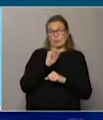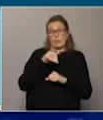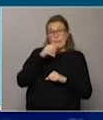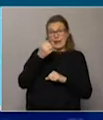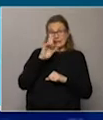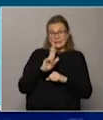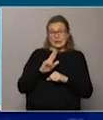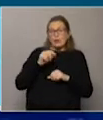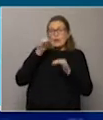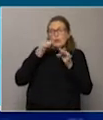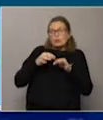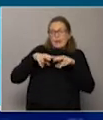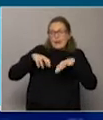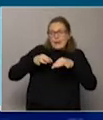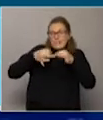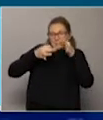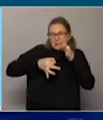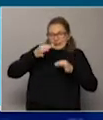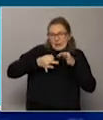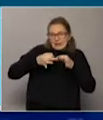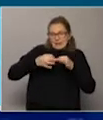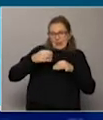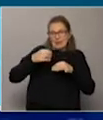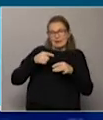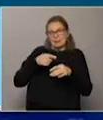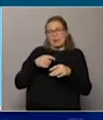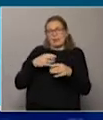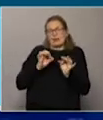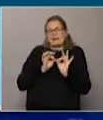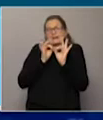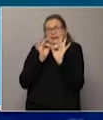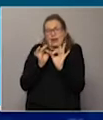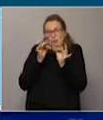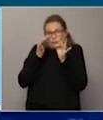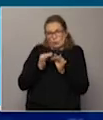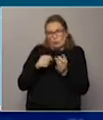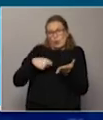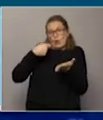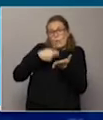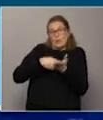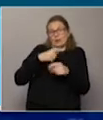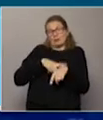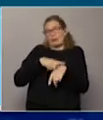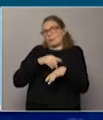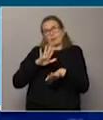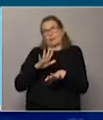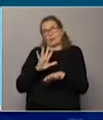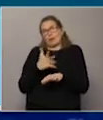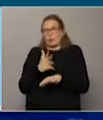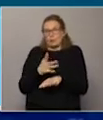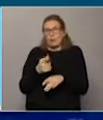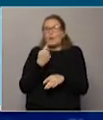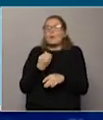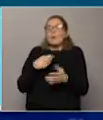especialista en negociación de deuda soberana. O que lo que lograron en Argentina básicamente es comprar tiempo. ¿Cómo lo compraron ese tiempo? Y bueno,